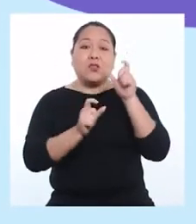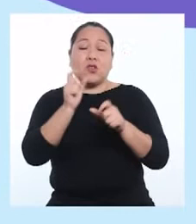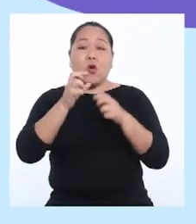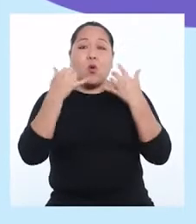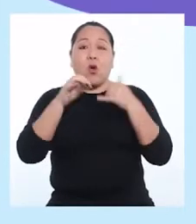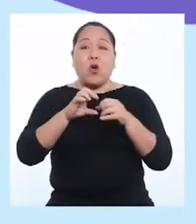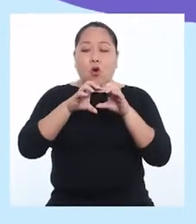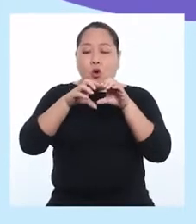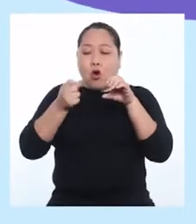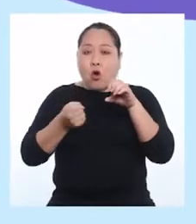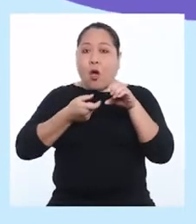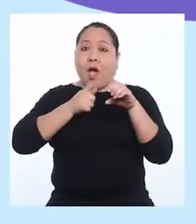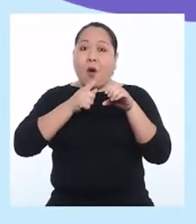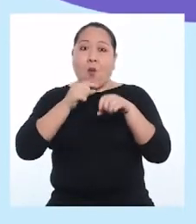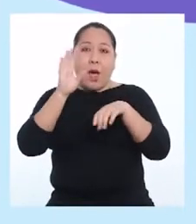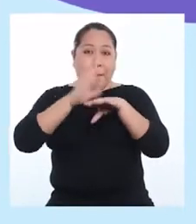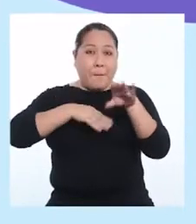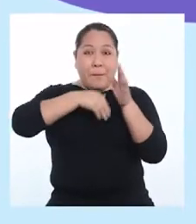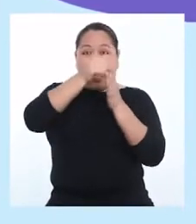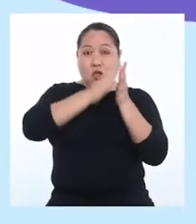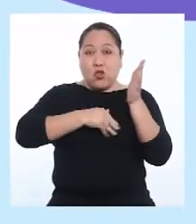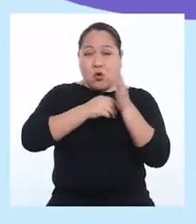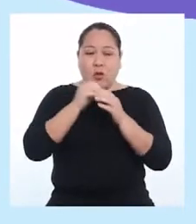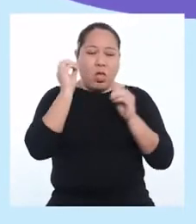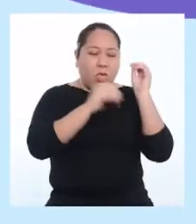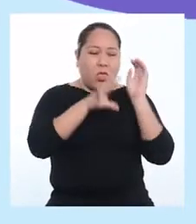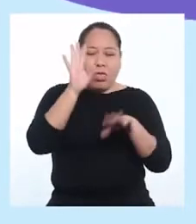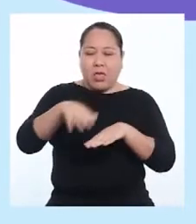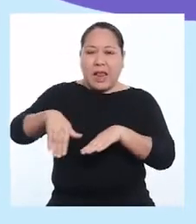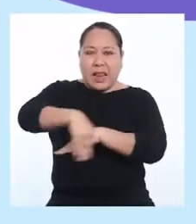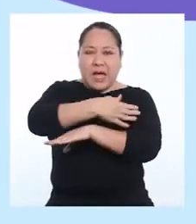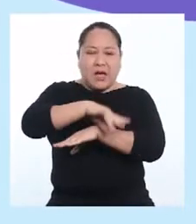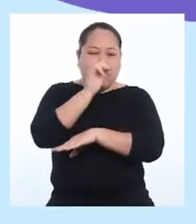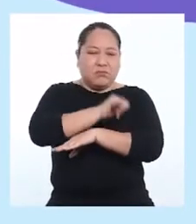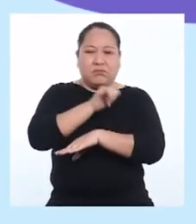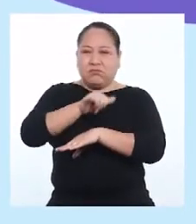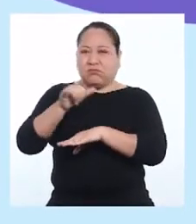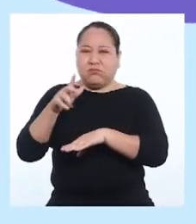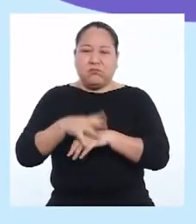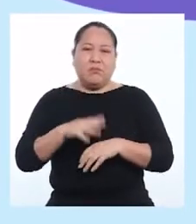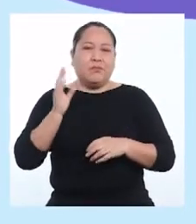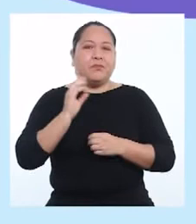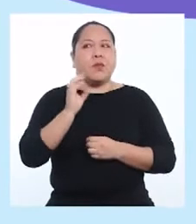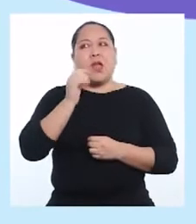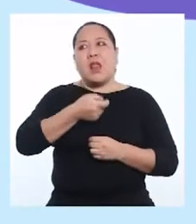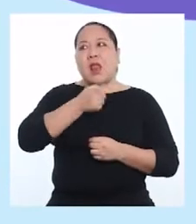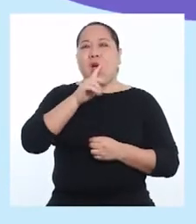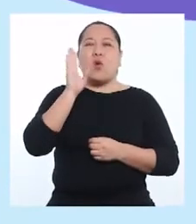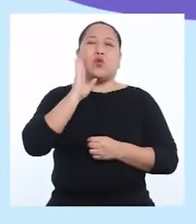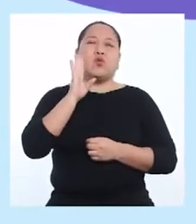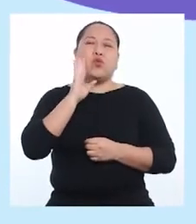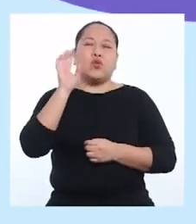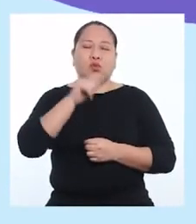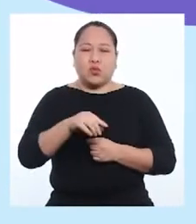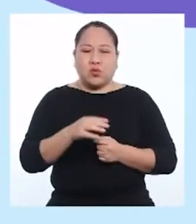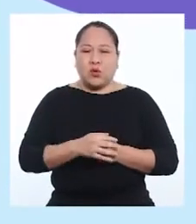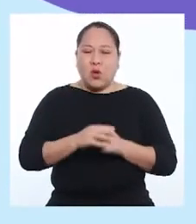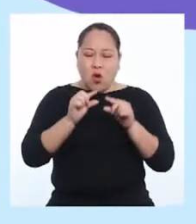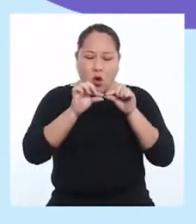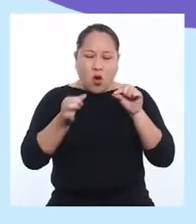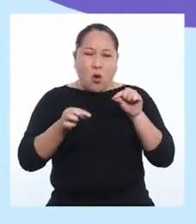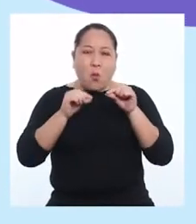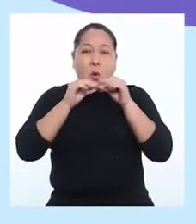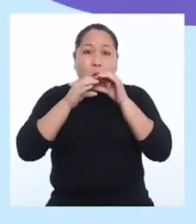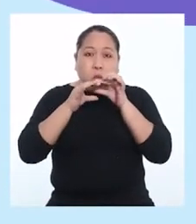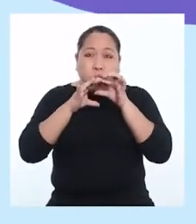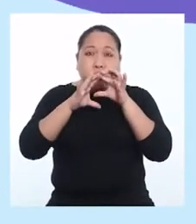globos, el agua y la pintura generan muchos desperdicios en la calle, como puede ser el agua contaminada, pedazos